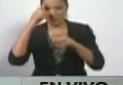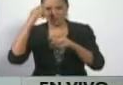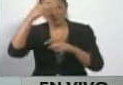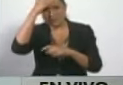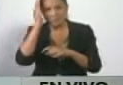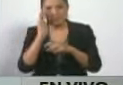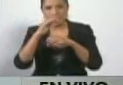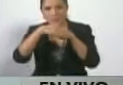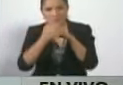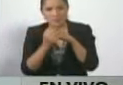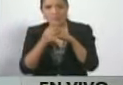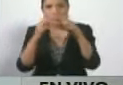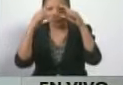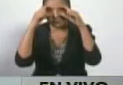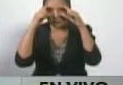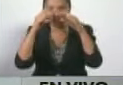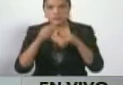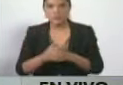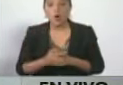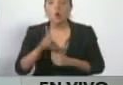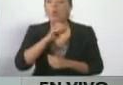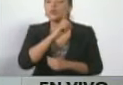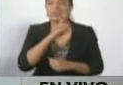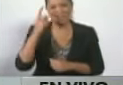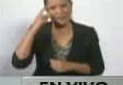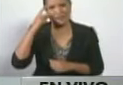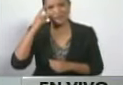mejor conocido como Sruet, ¿eh?